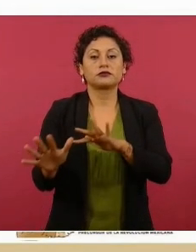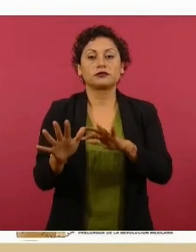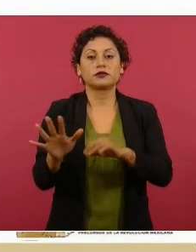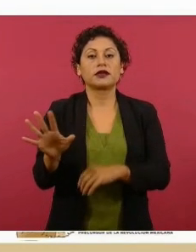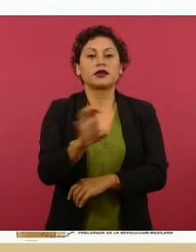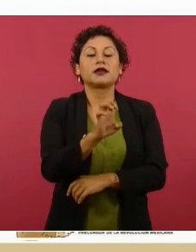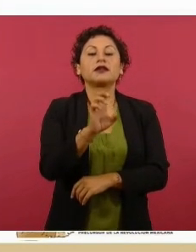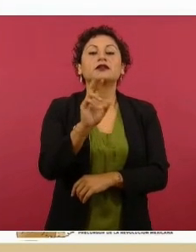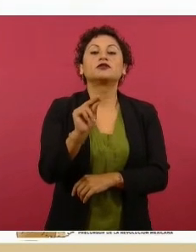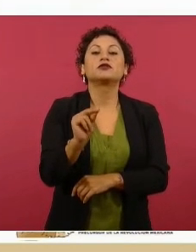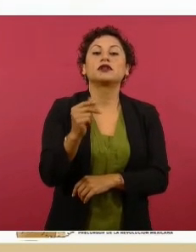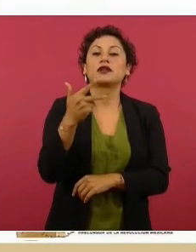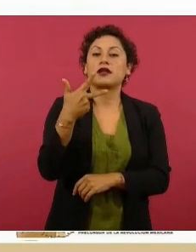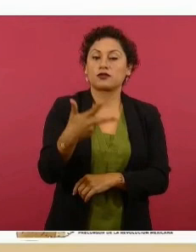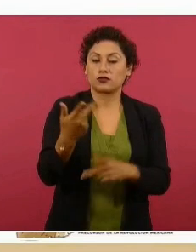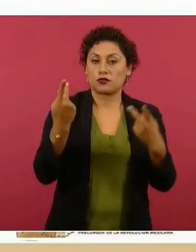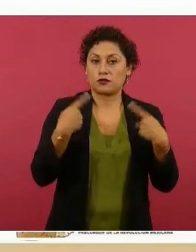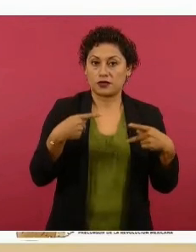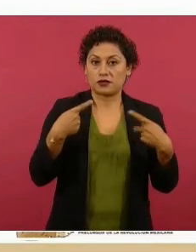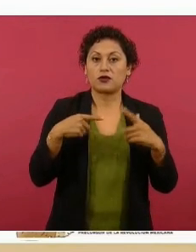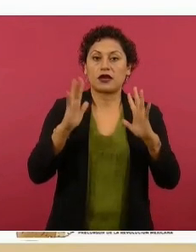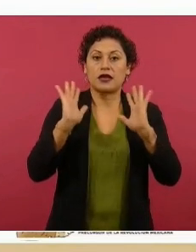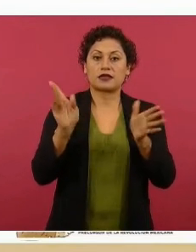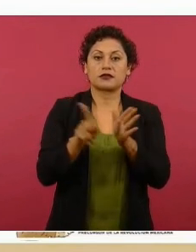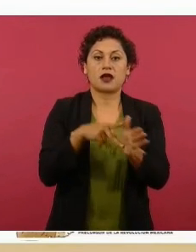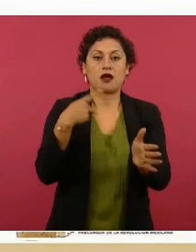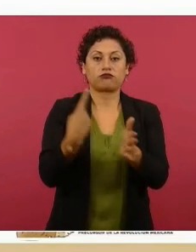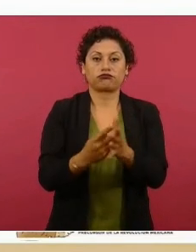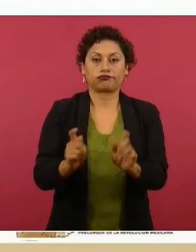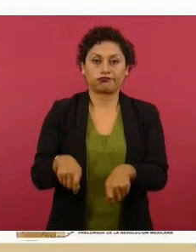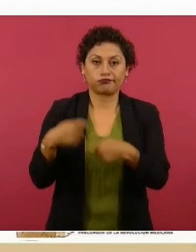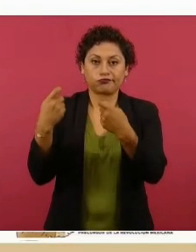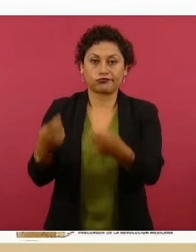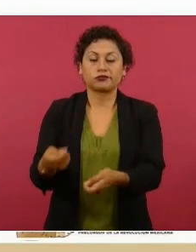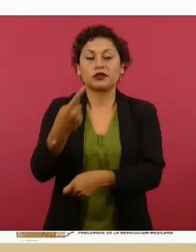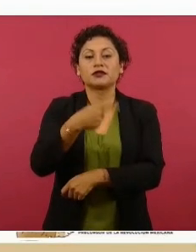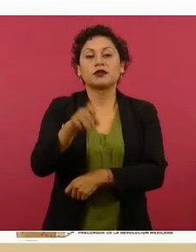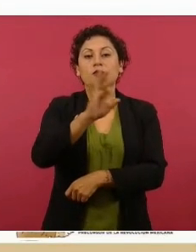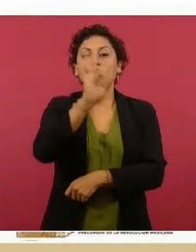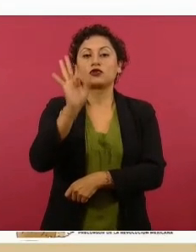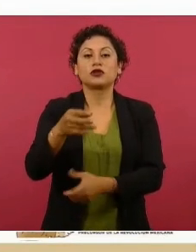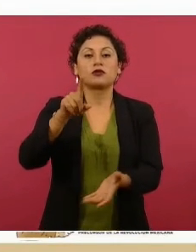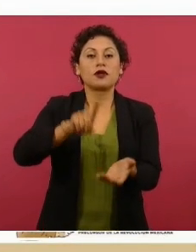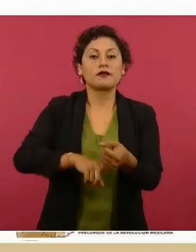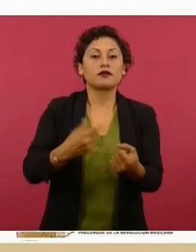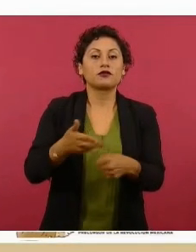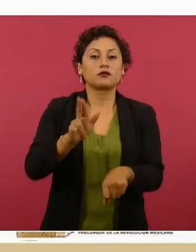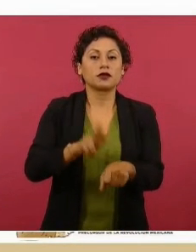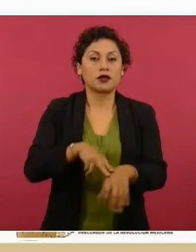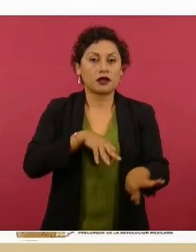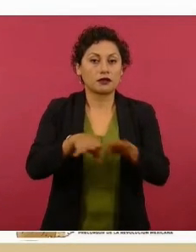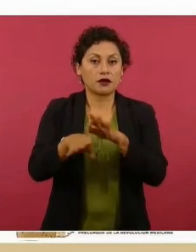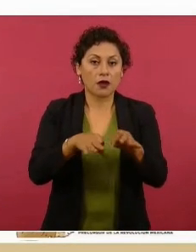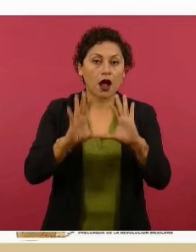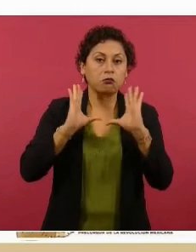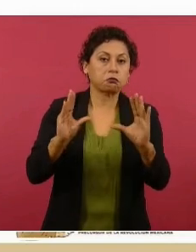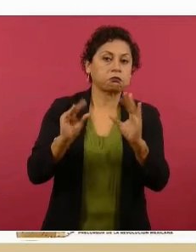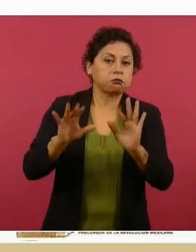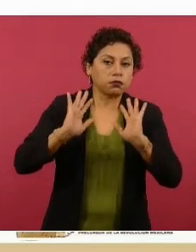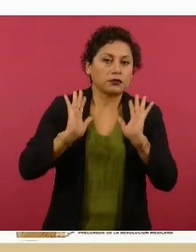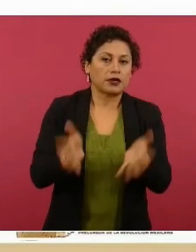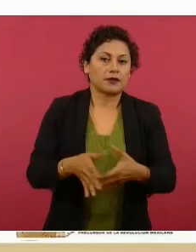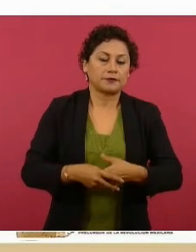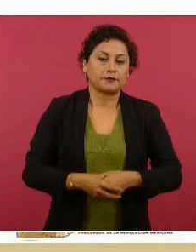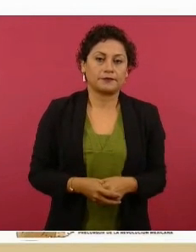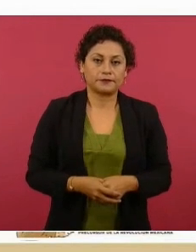personas han recibido su basificación y el 100 por ciento del personal de hospitales y centros de salud ha sido capacitado. También ya